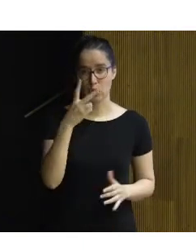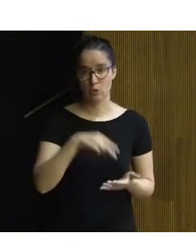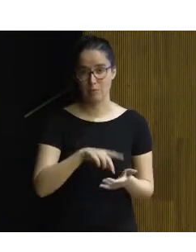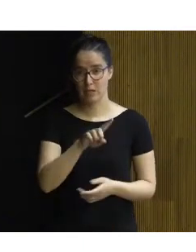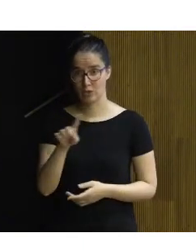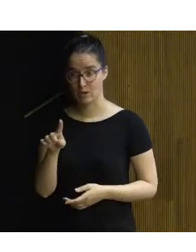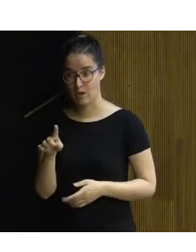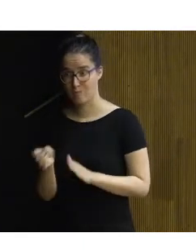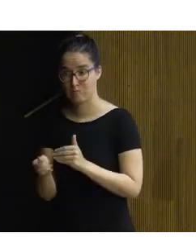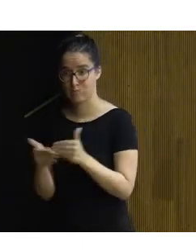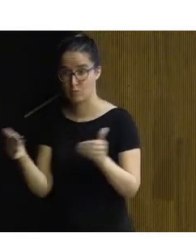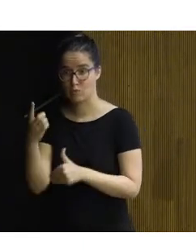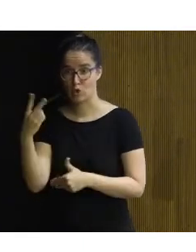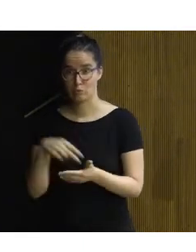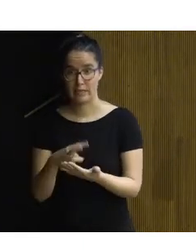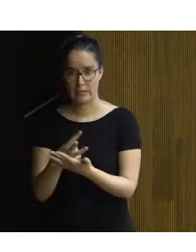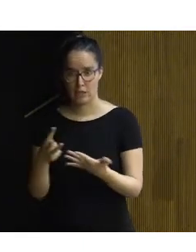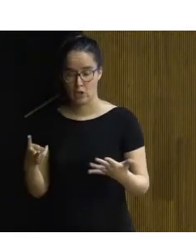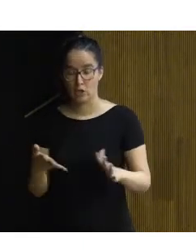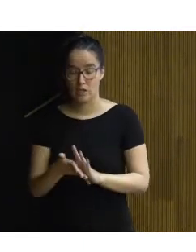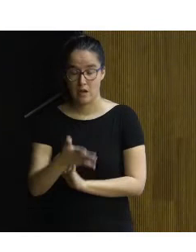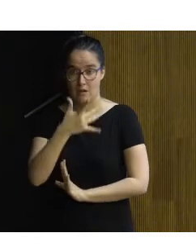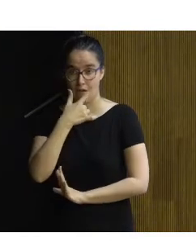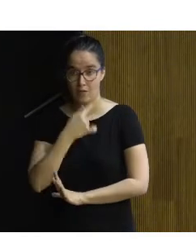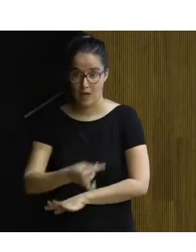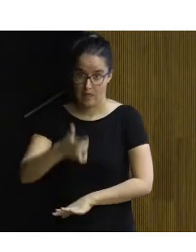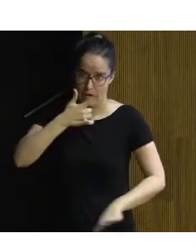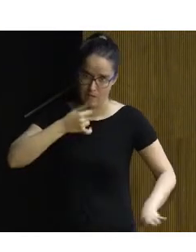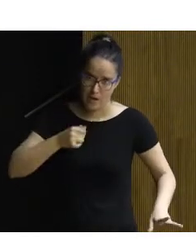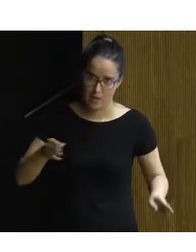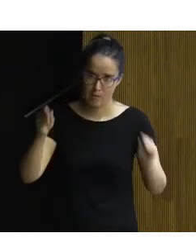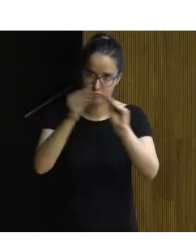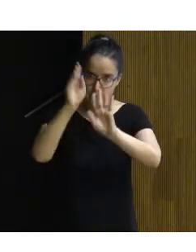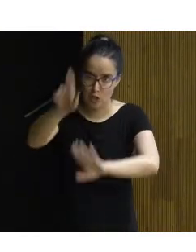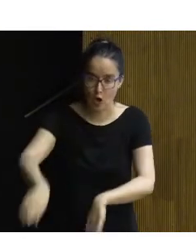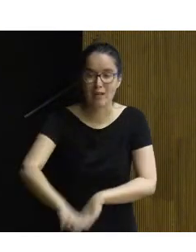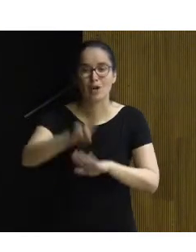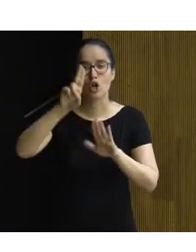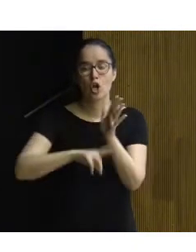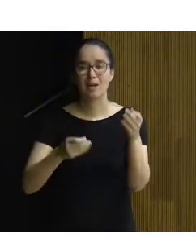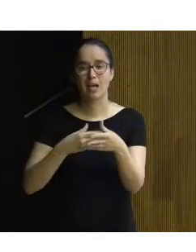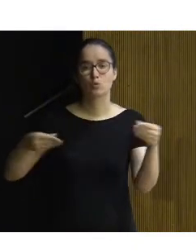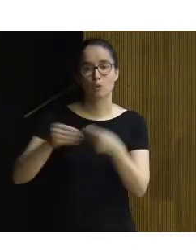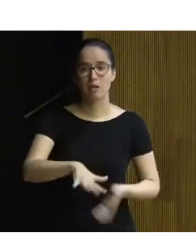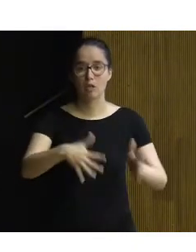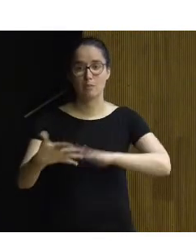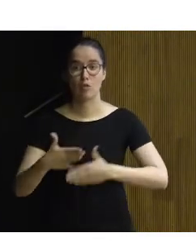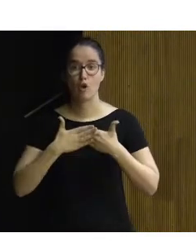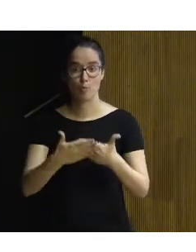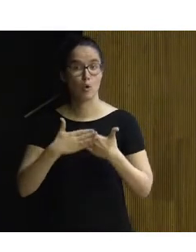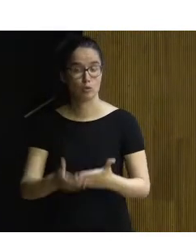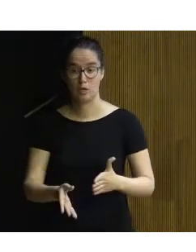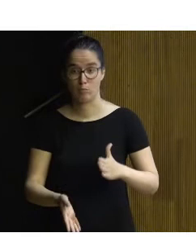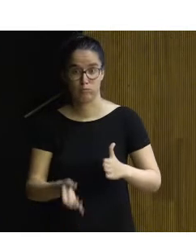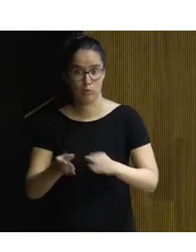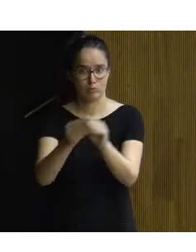publicado en 2018, con lo cual nos indica que no es muy sencillo el tema. ¿Qué es una norma? Es un documento de aplicación voluntaria, fruto del